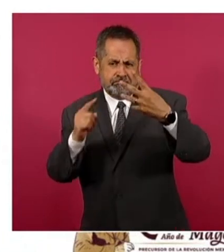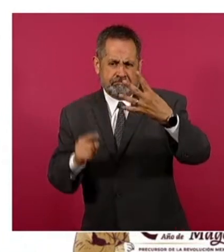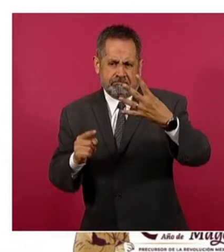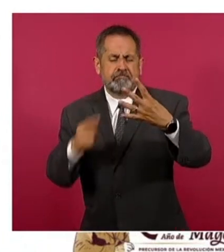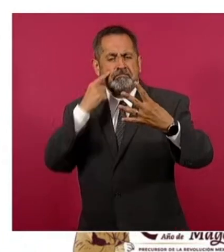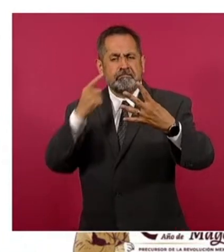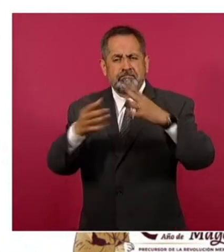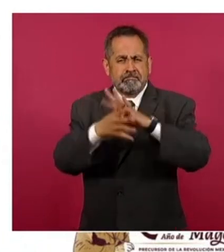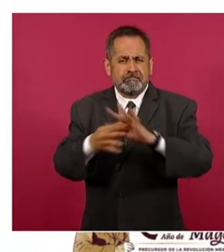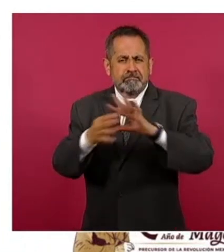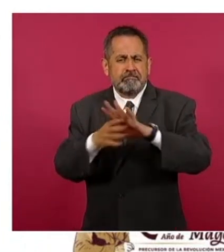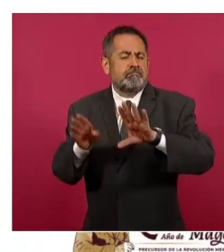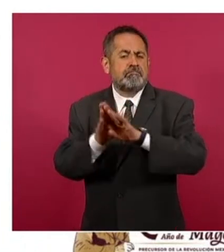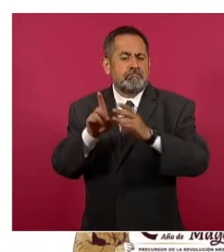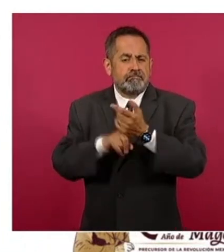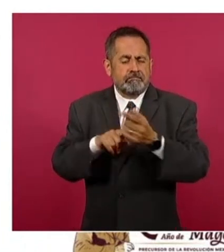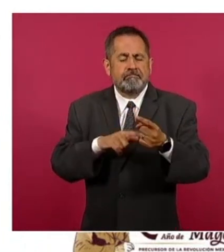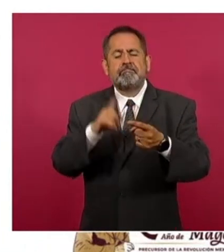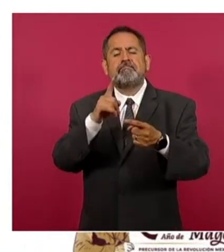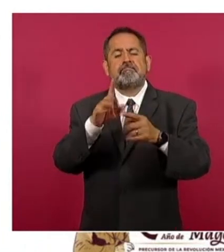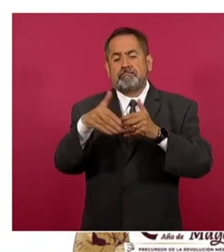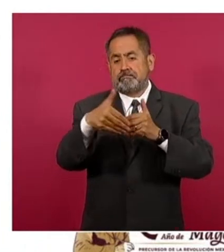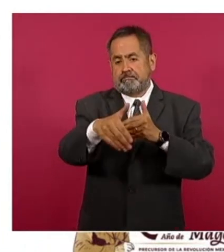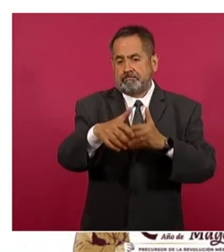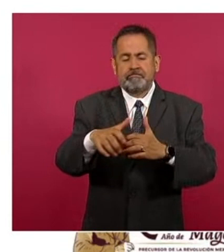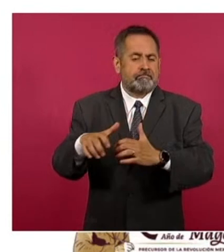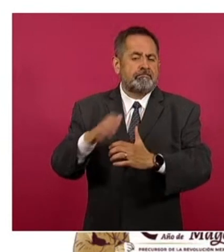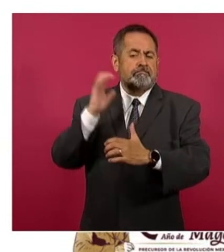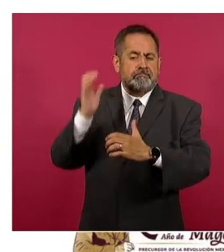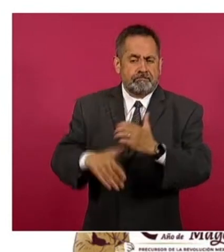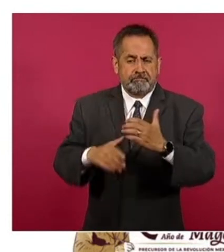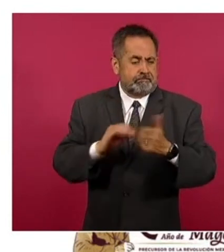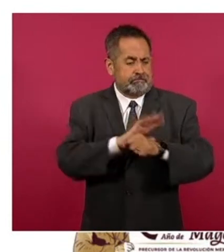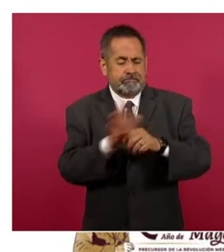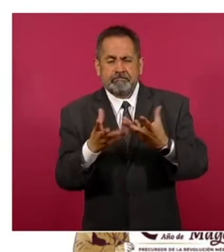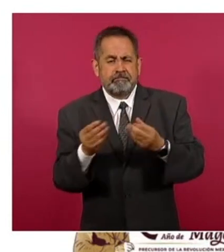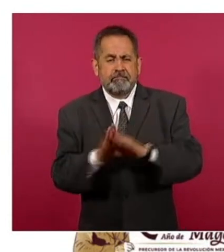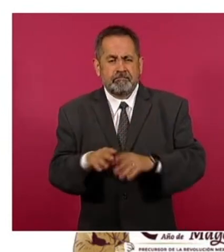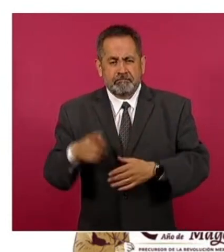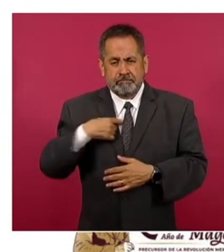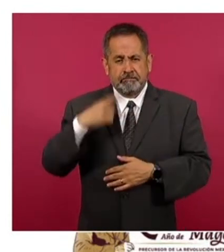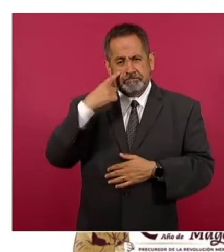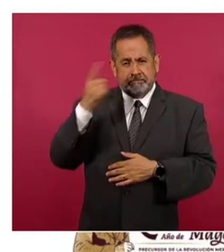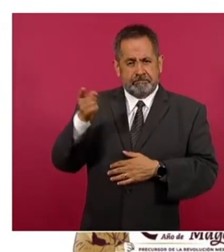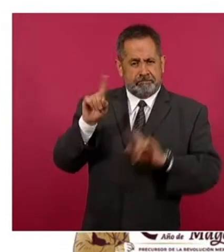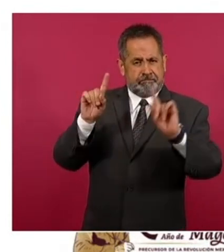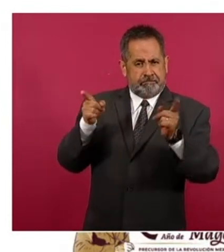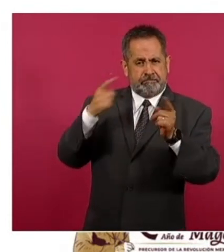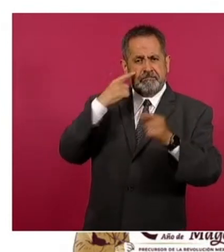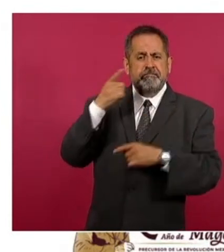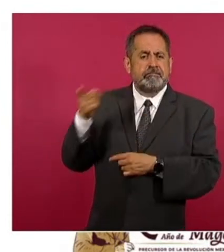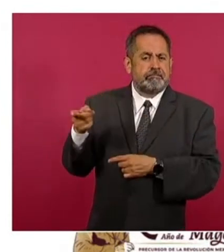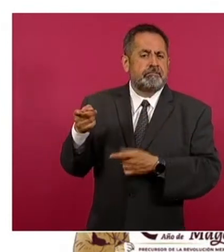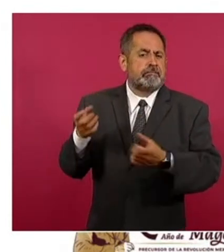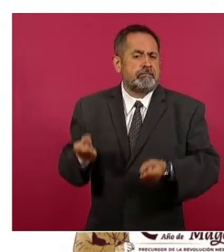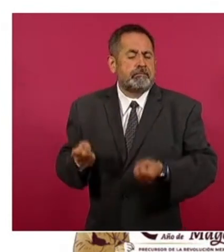la posibilidad de reconocer el fin del estado epidémico. Y vemos en corchetes, en esta misma imagen, cuál